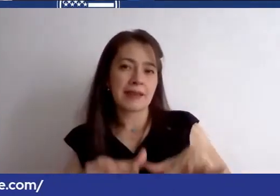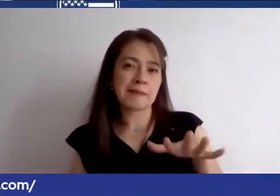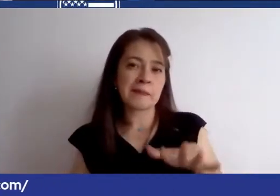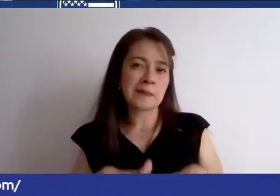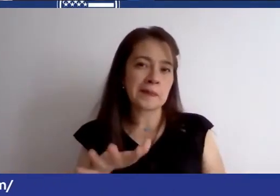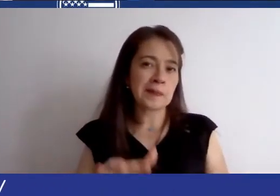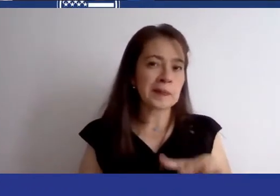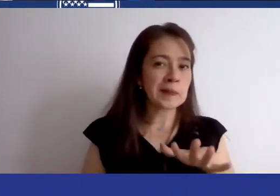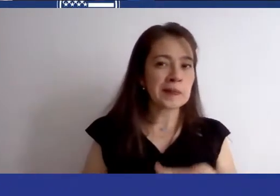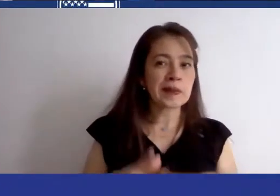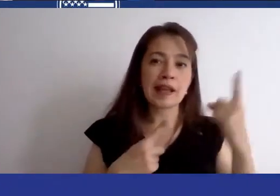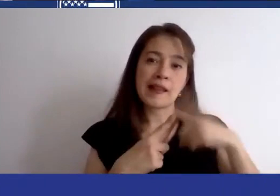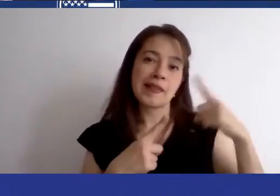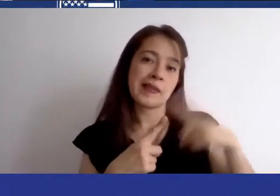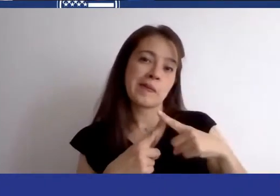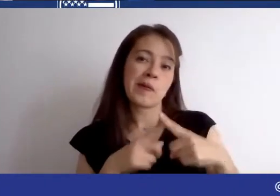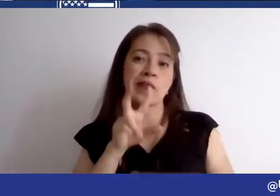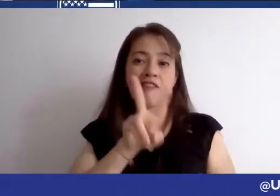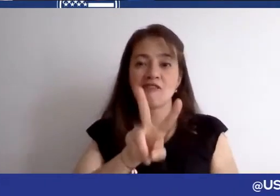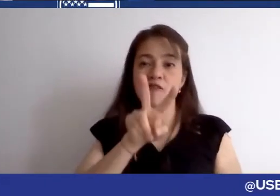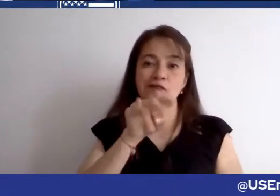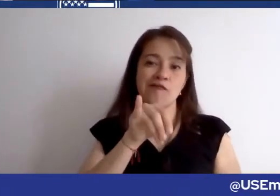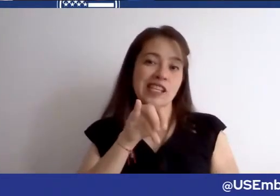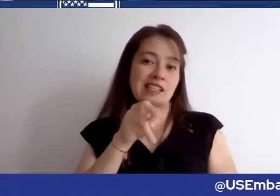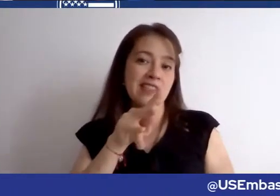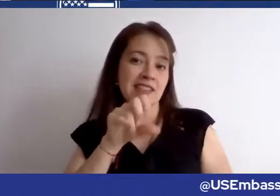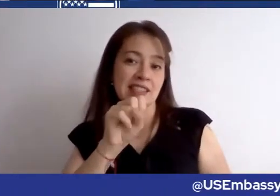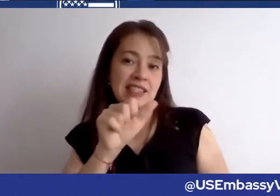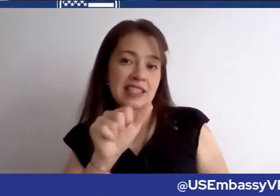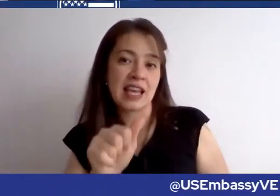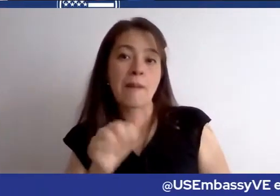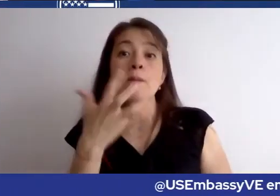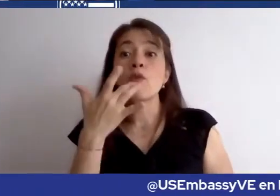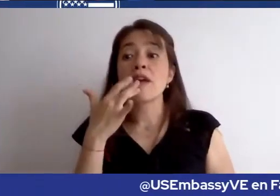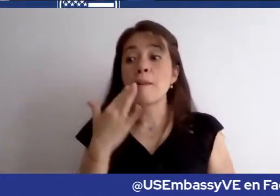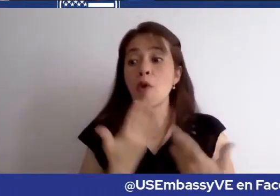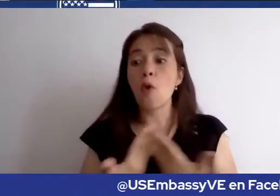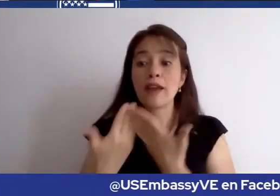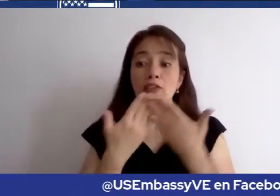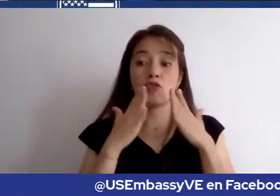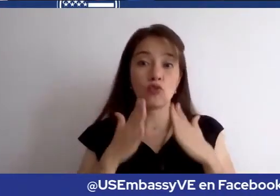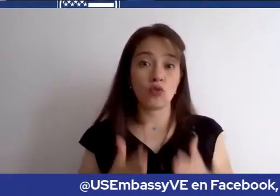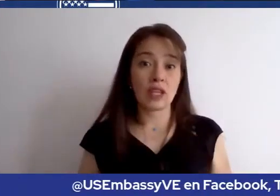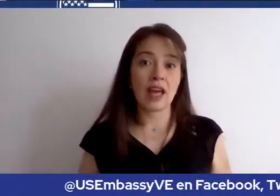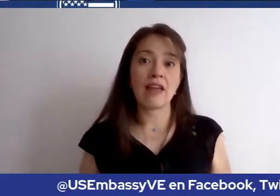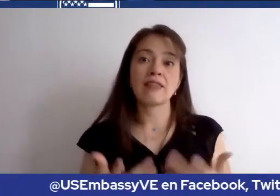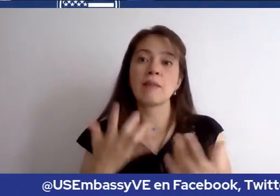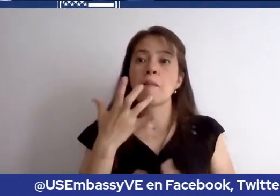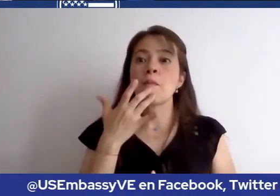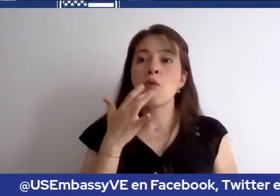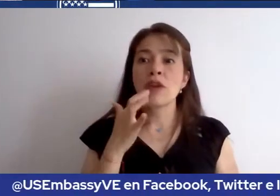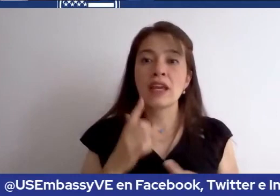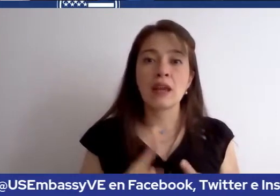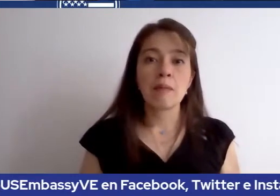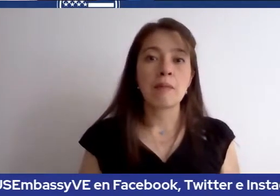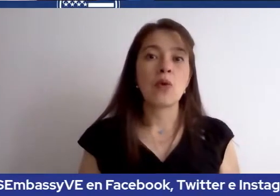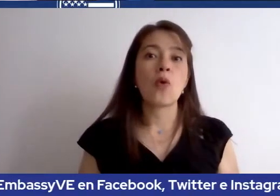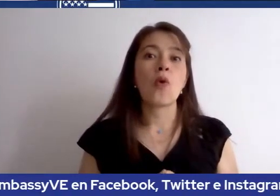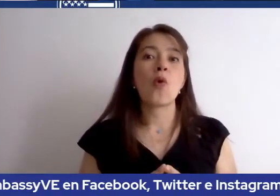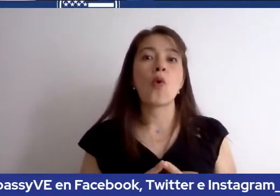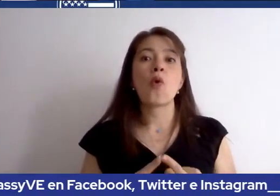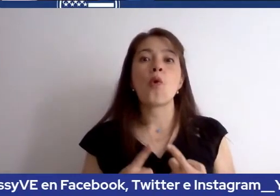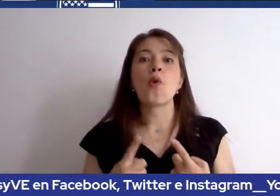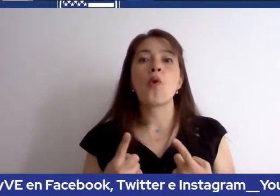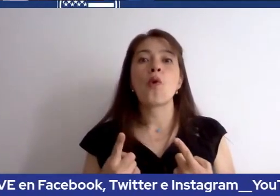del tipo de visa en casos de estudiantes por ejemplo así